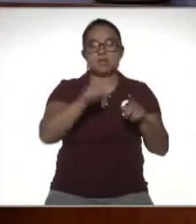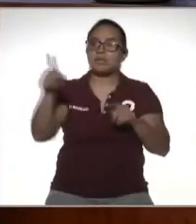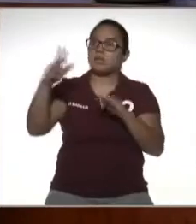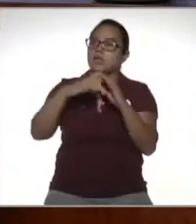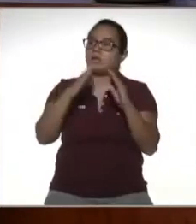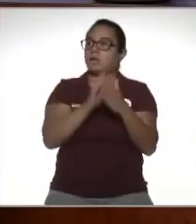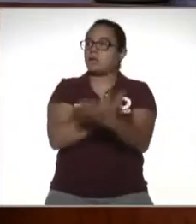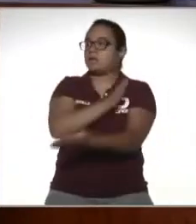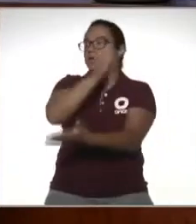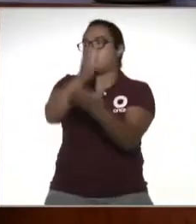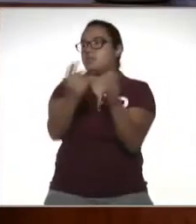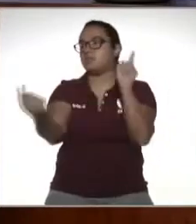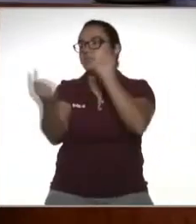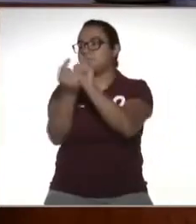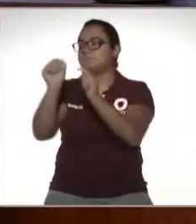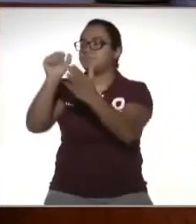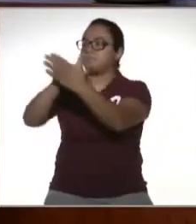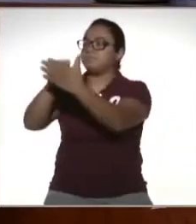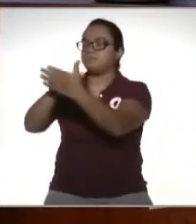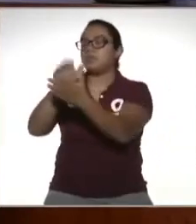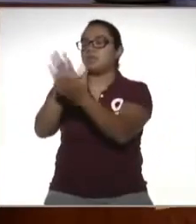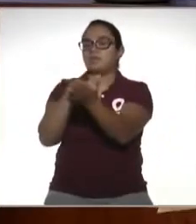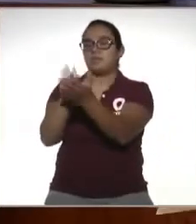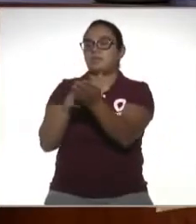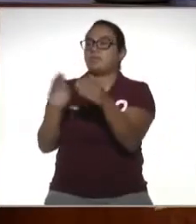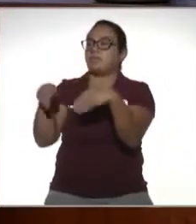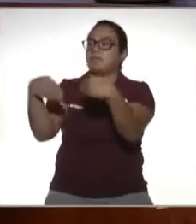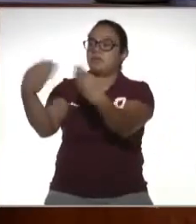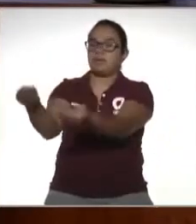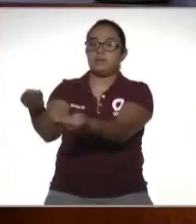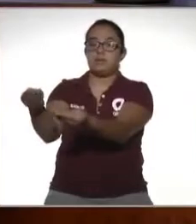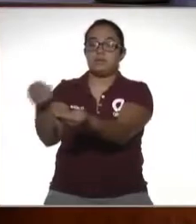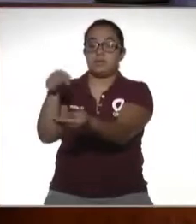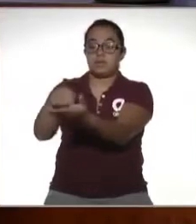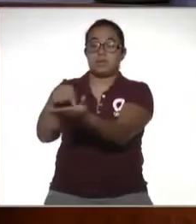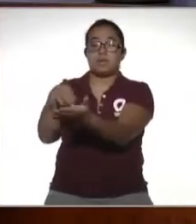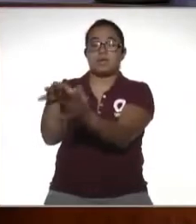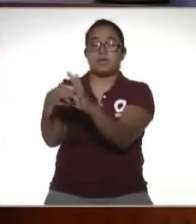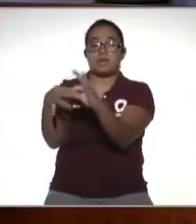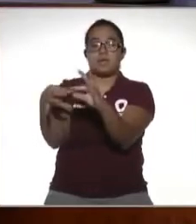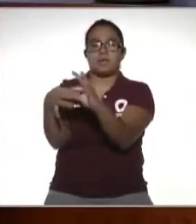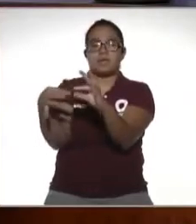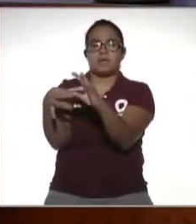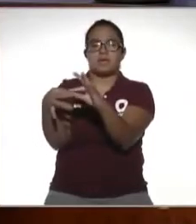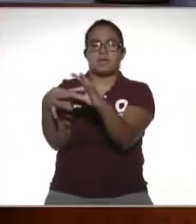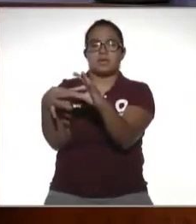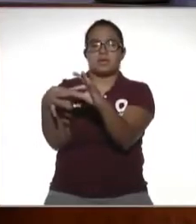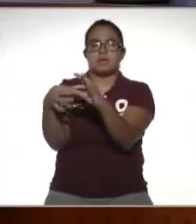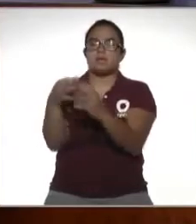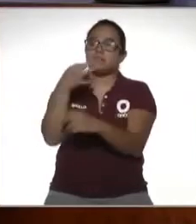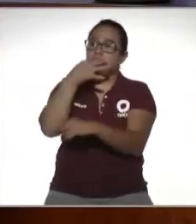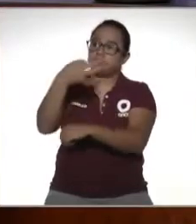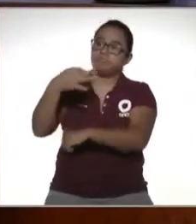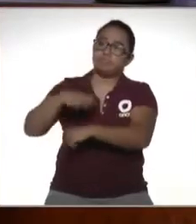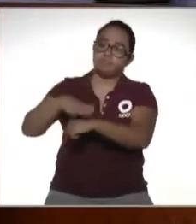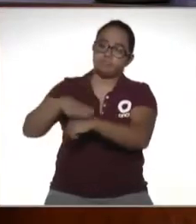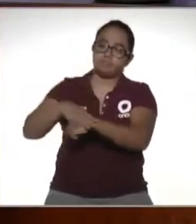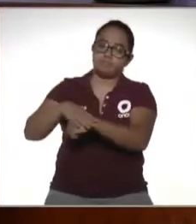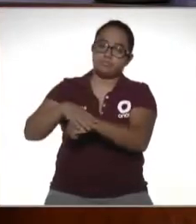al domicilio y entregarnos un documento por escrito en donde nos dijera que nos estaba realizando una notificación